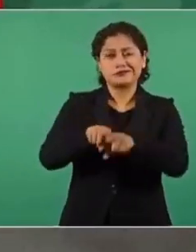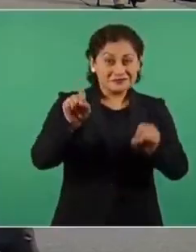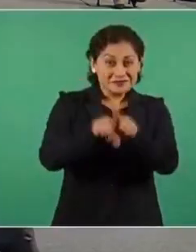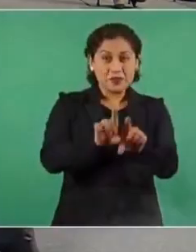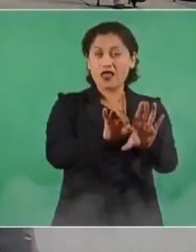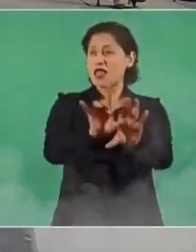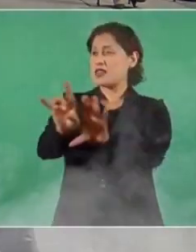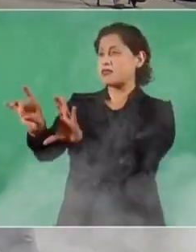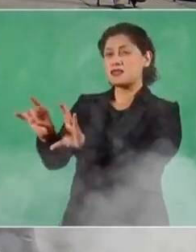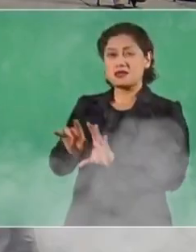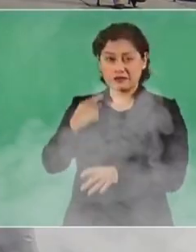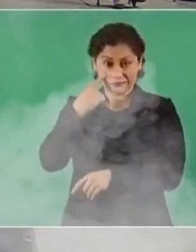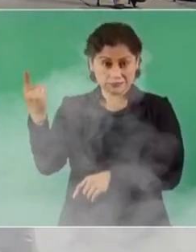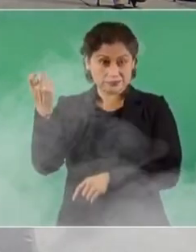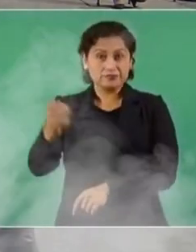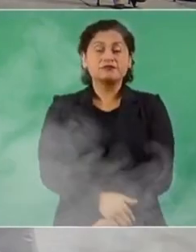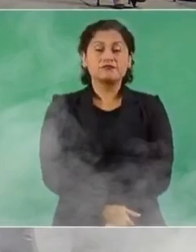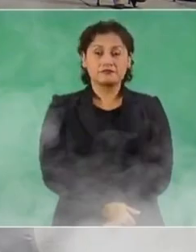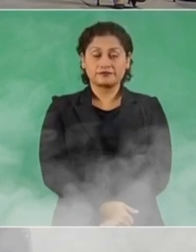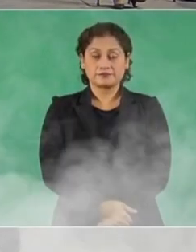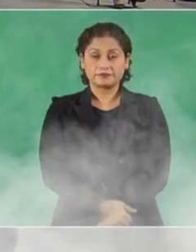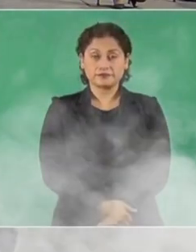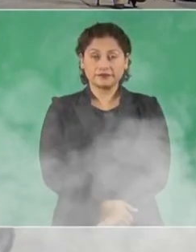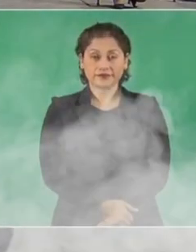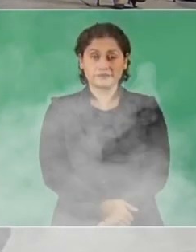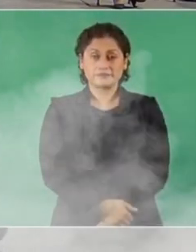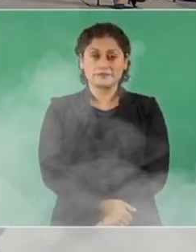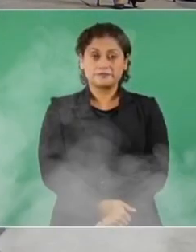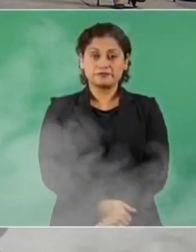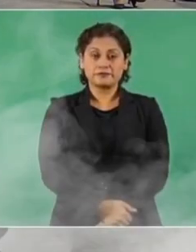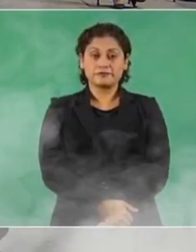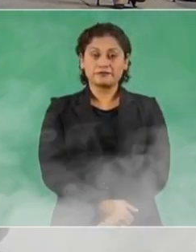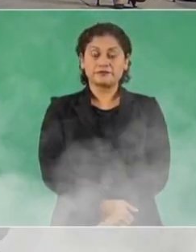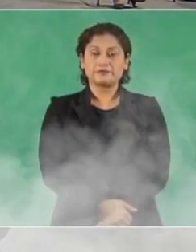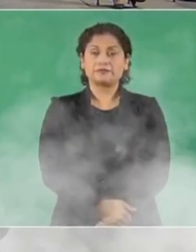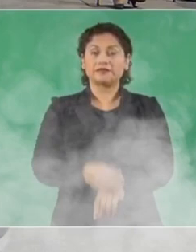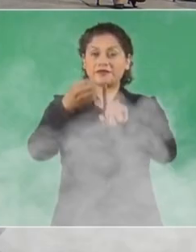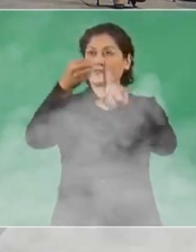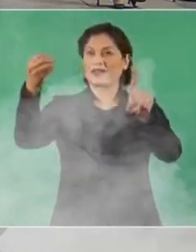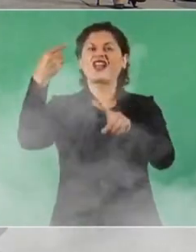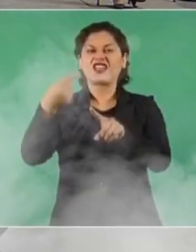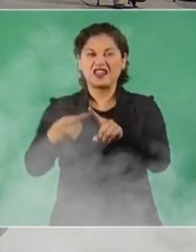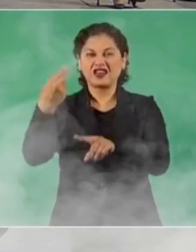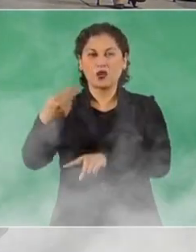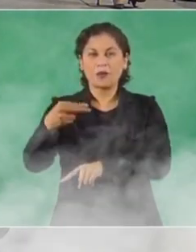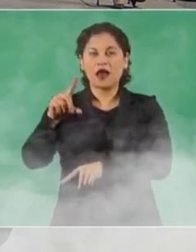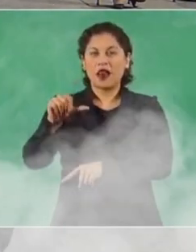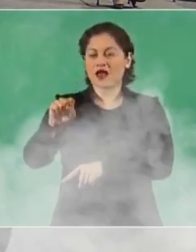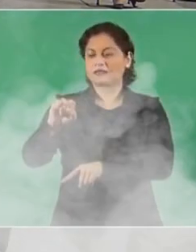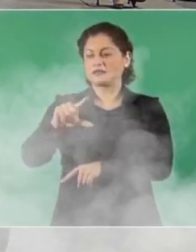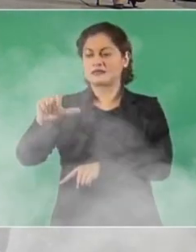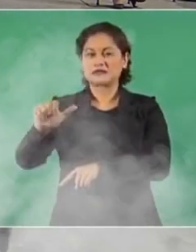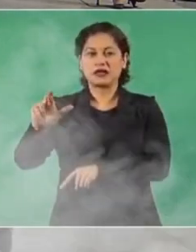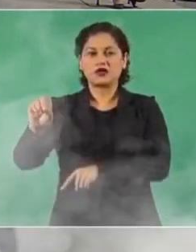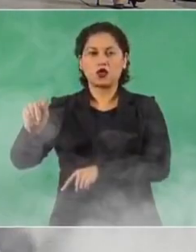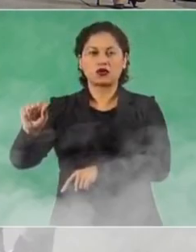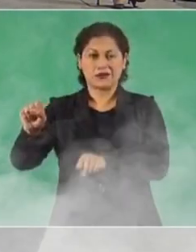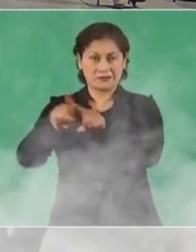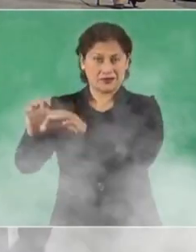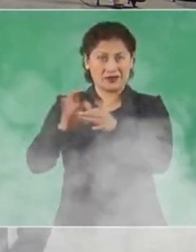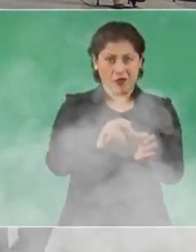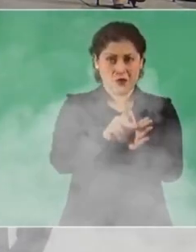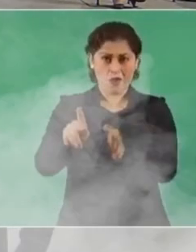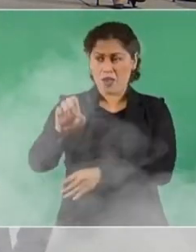pero miren quiénes son, la silla rota, este es de el economista,